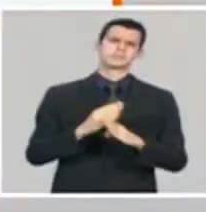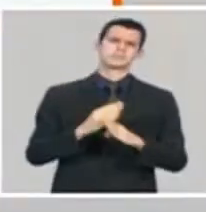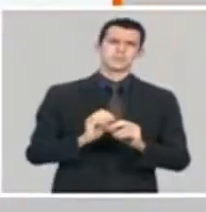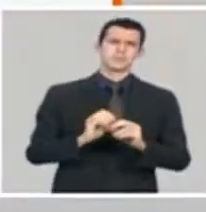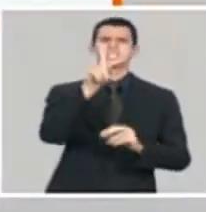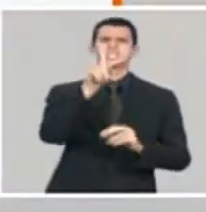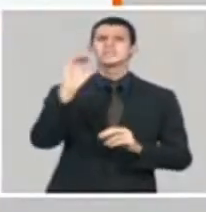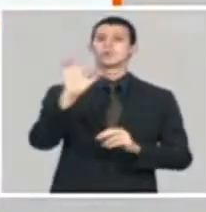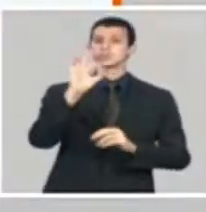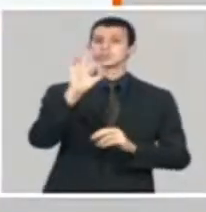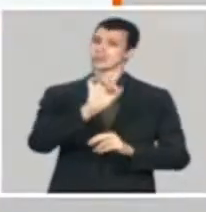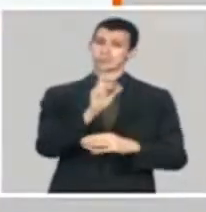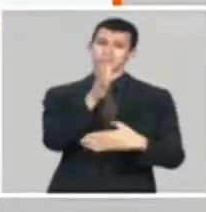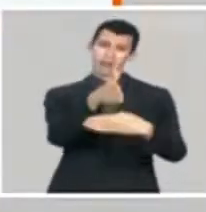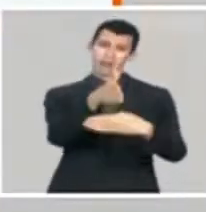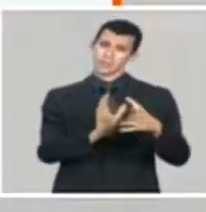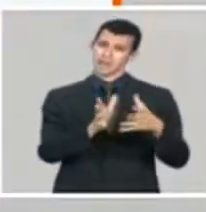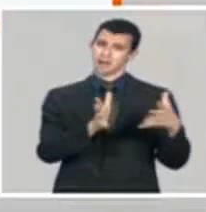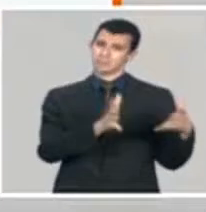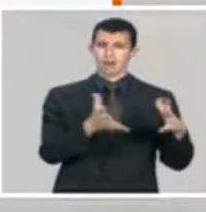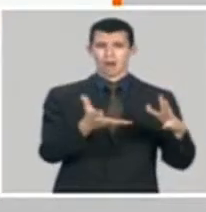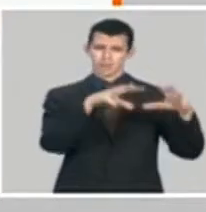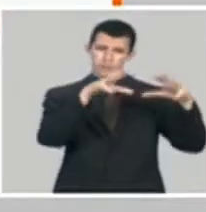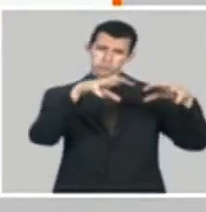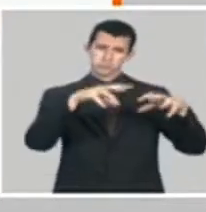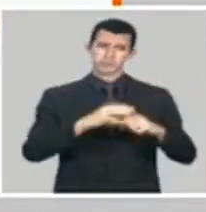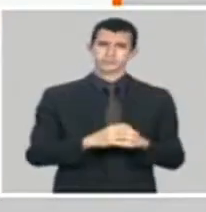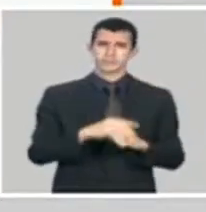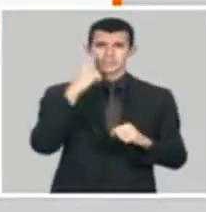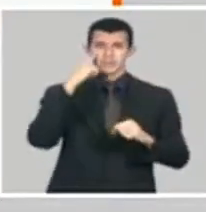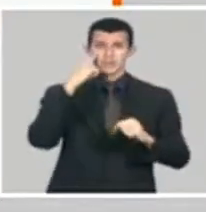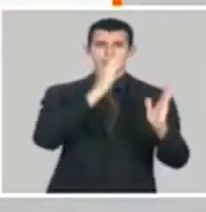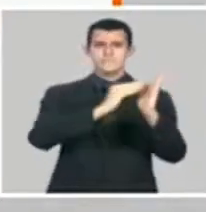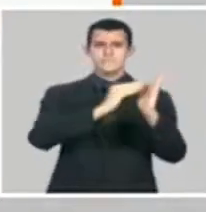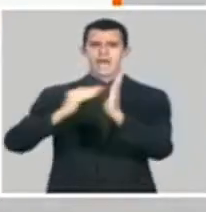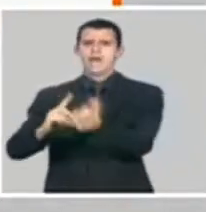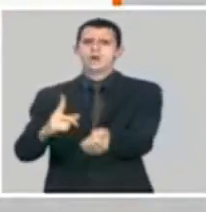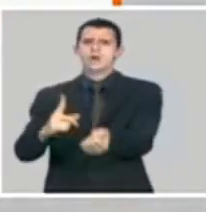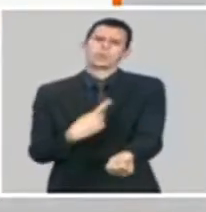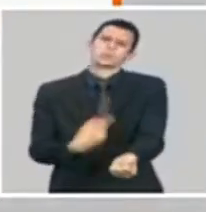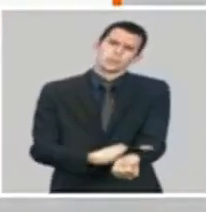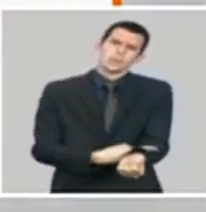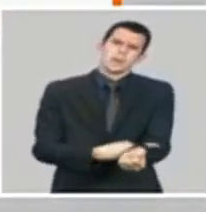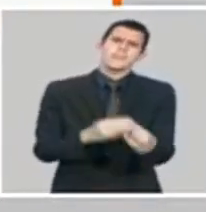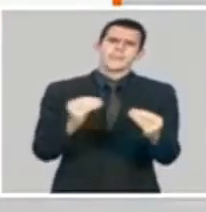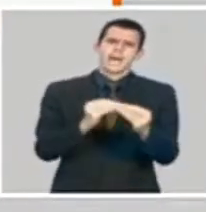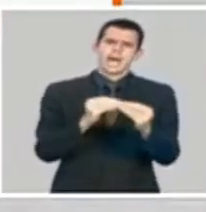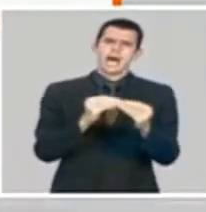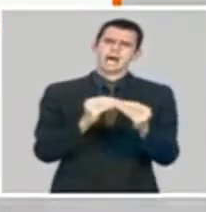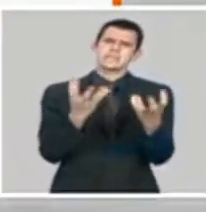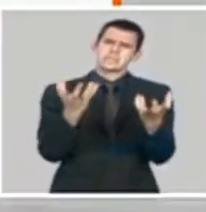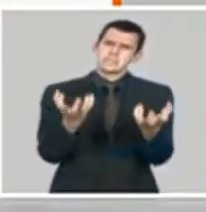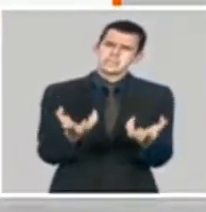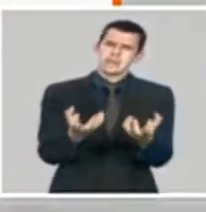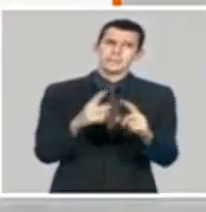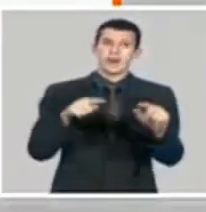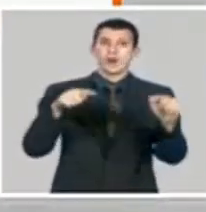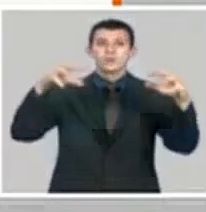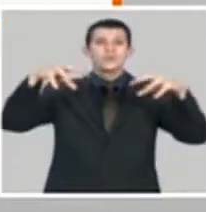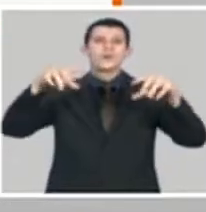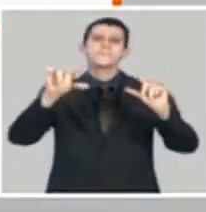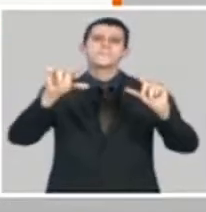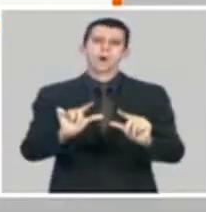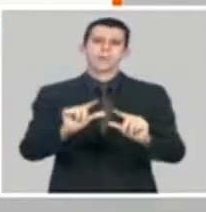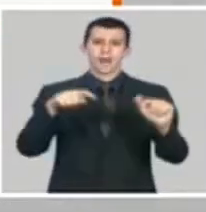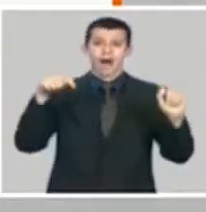este periodo. Y el periodo seco ha sido más seco todavía. Severamente seco. Si cogemos de enero a marzo, llovió el 48